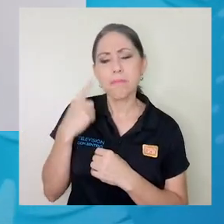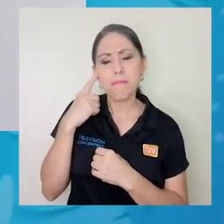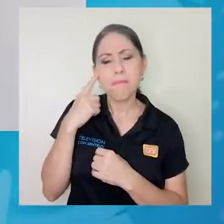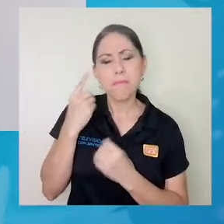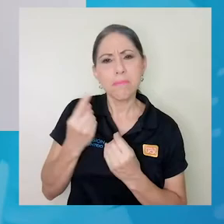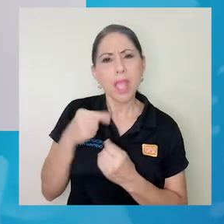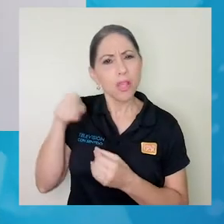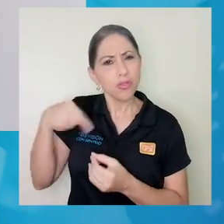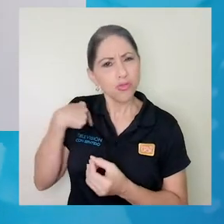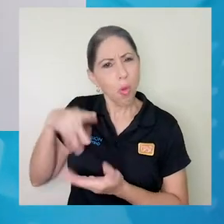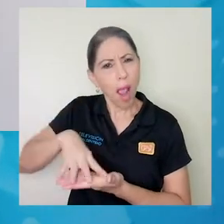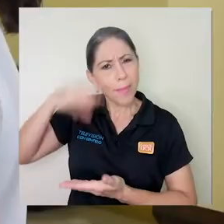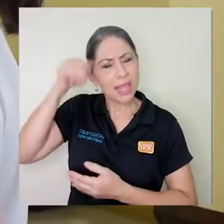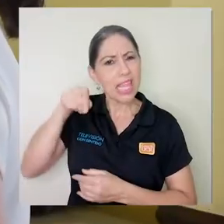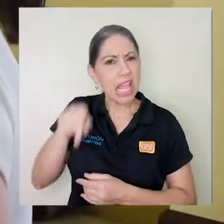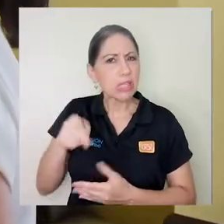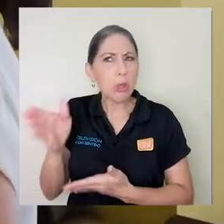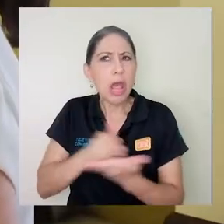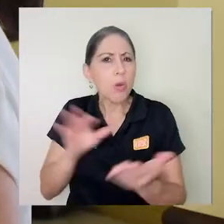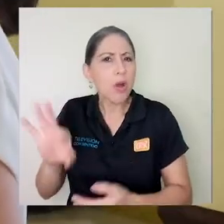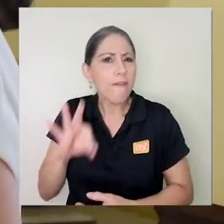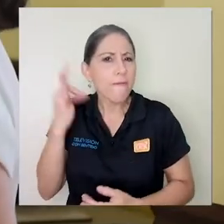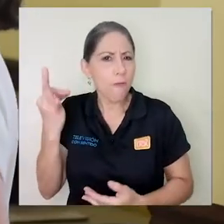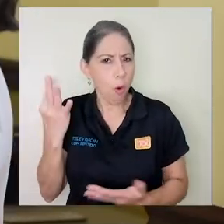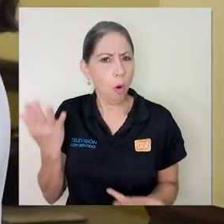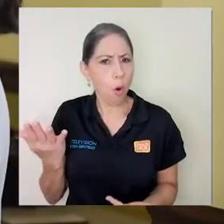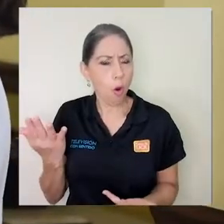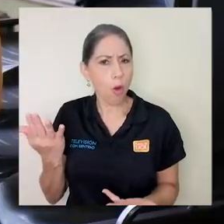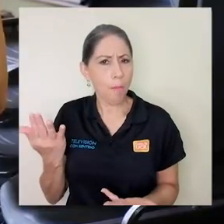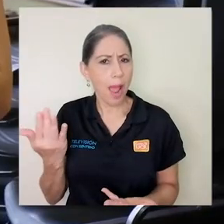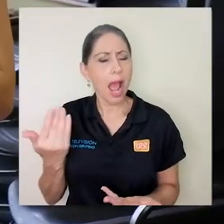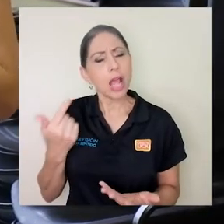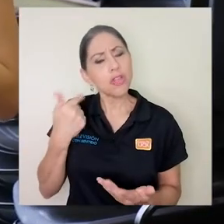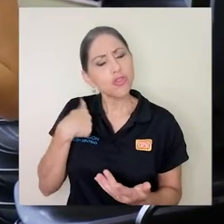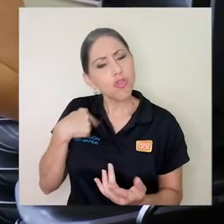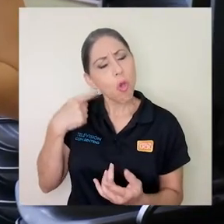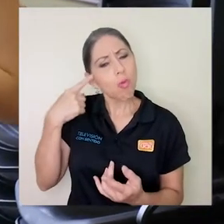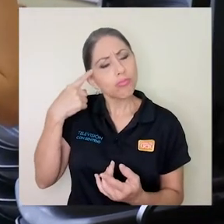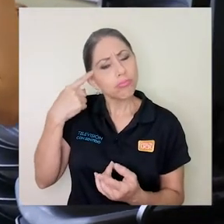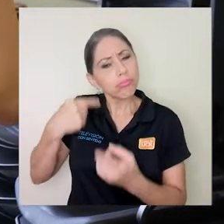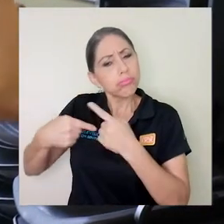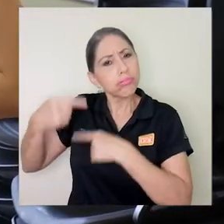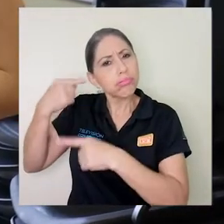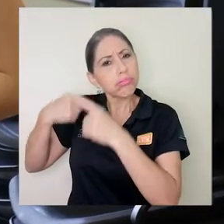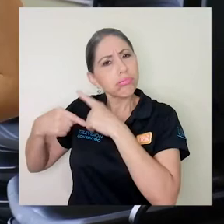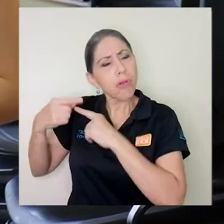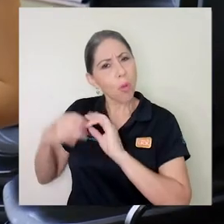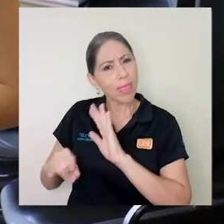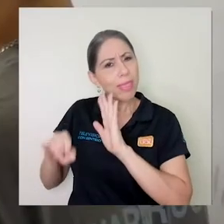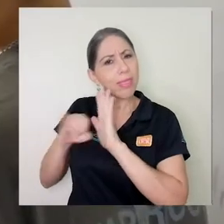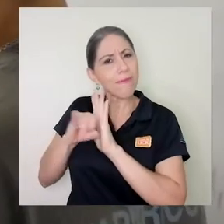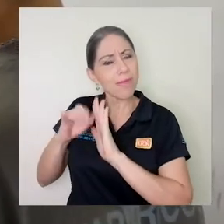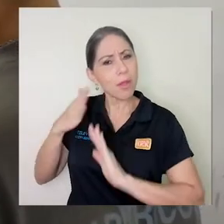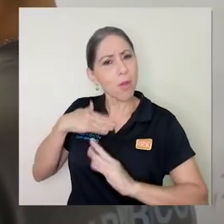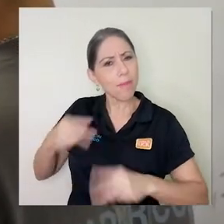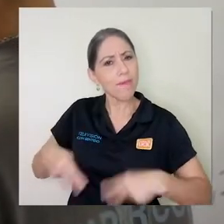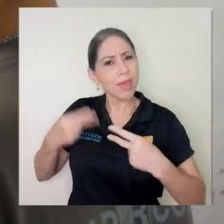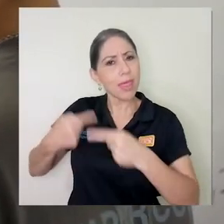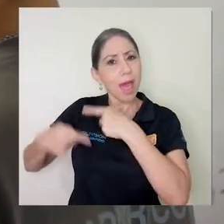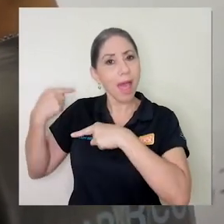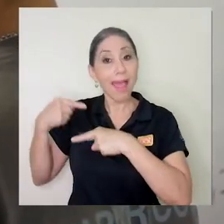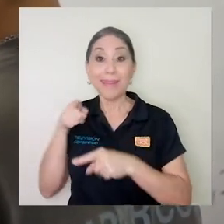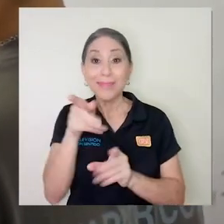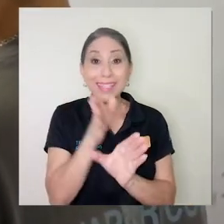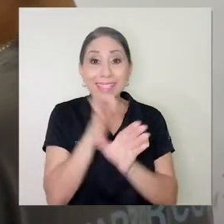de alguna forma? ¿Lo identifico en la historia de mi vida? La psicóloga